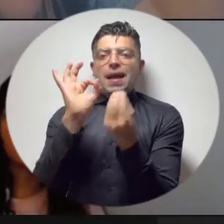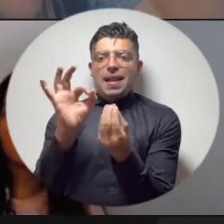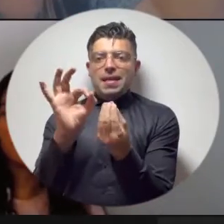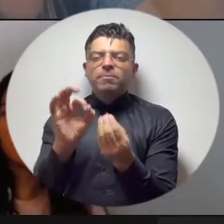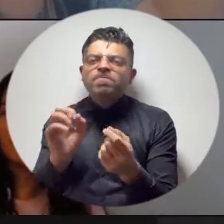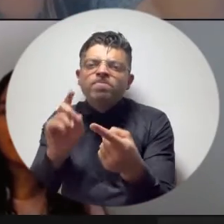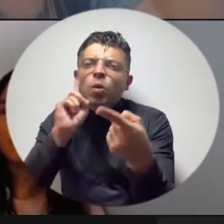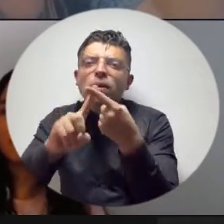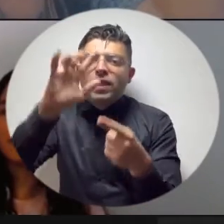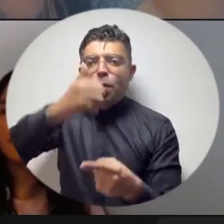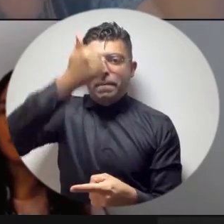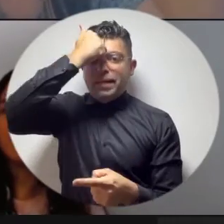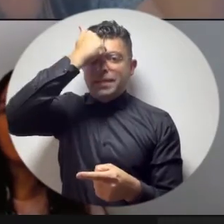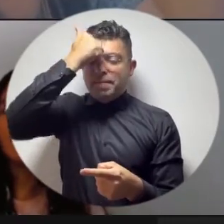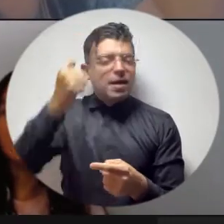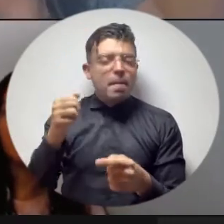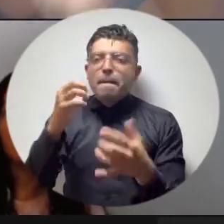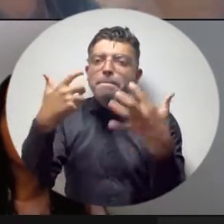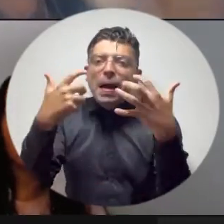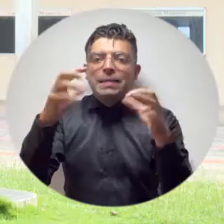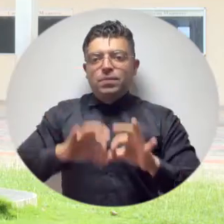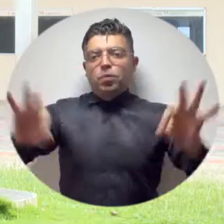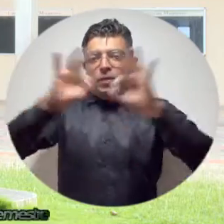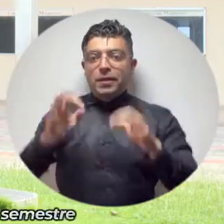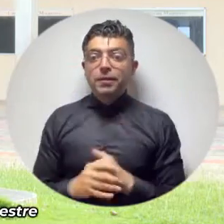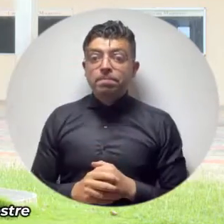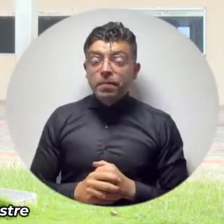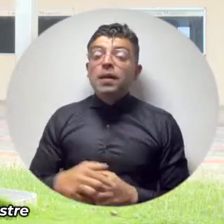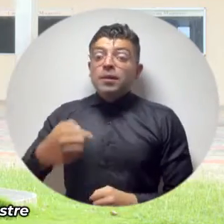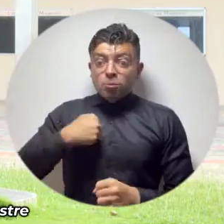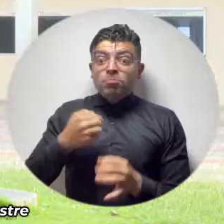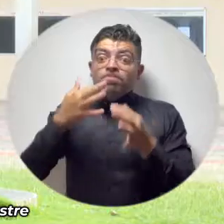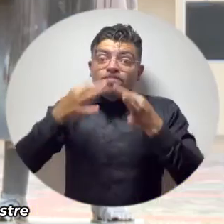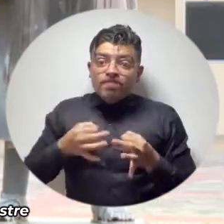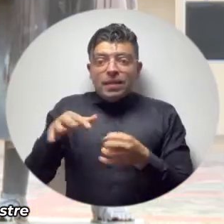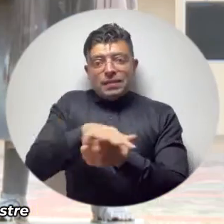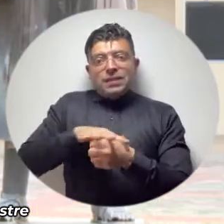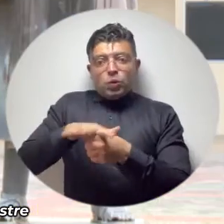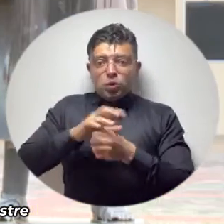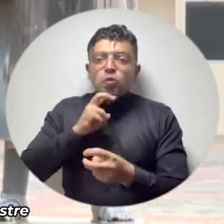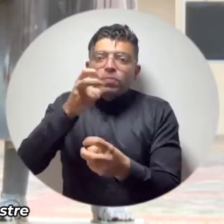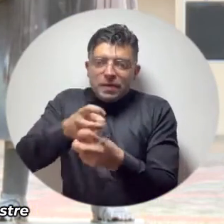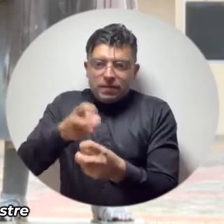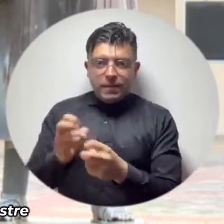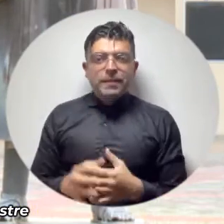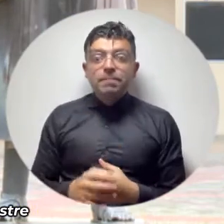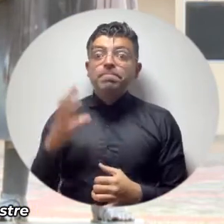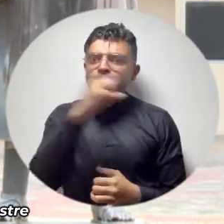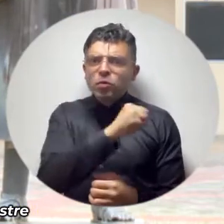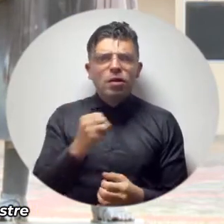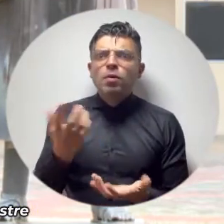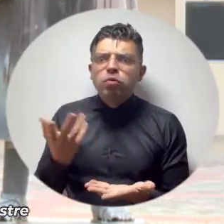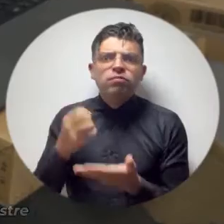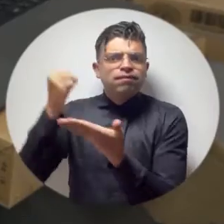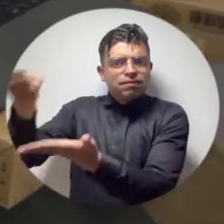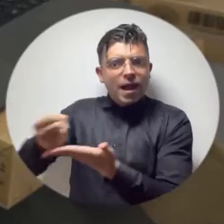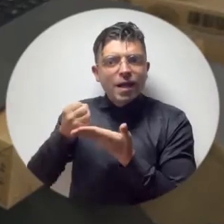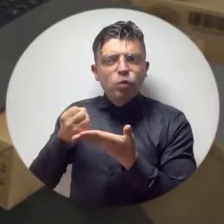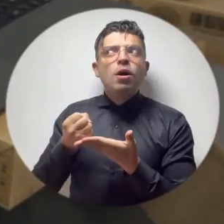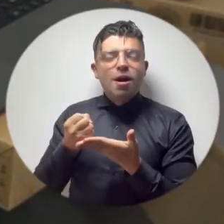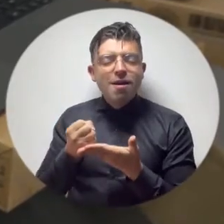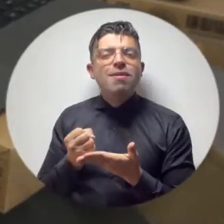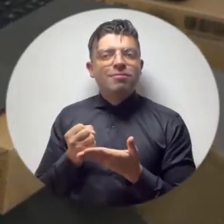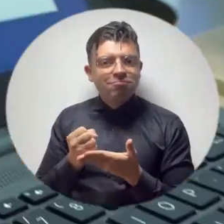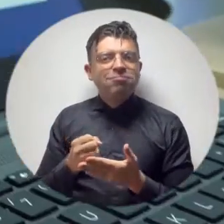como centro de atención dentro de sus prioridades. Estuve pasando por una situación difícil, entonces fue una ayuda que me